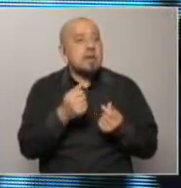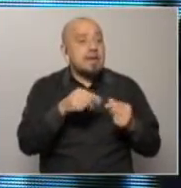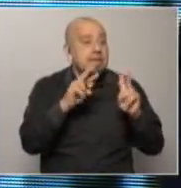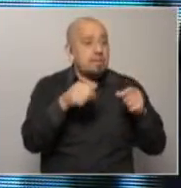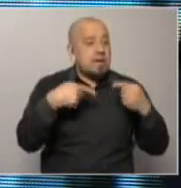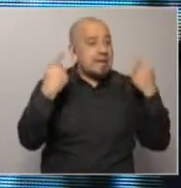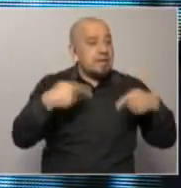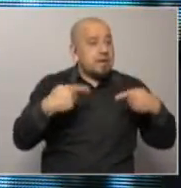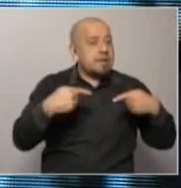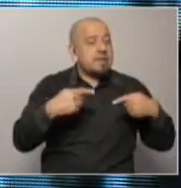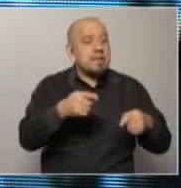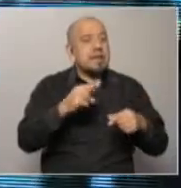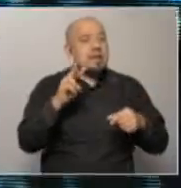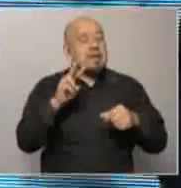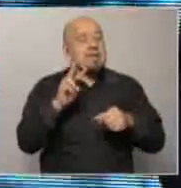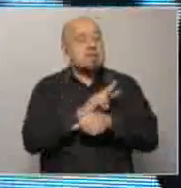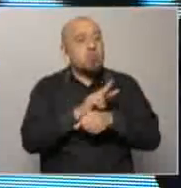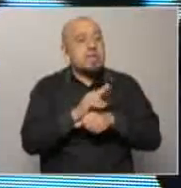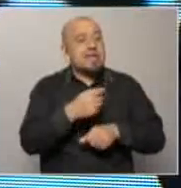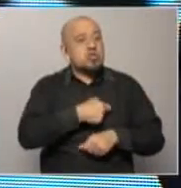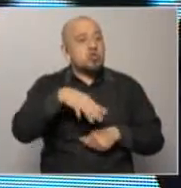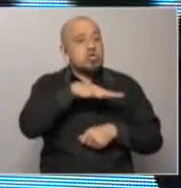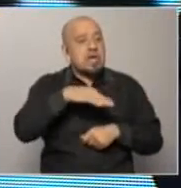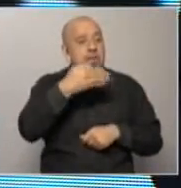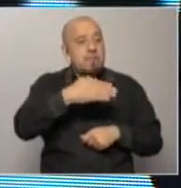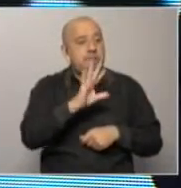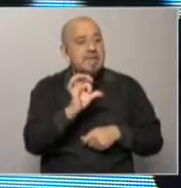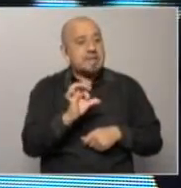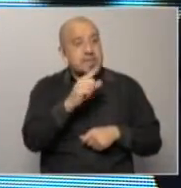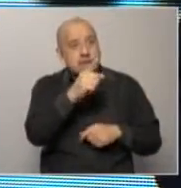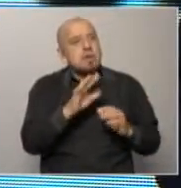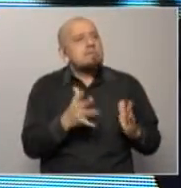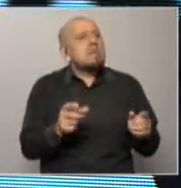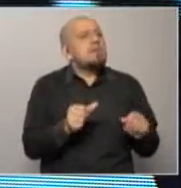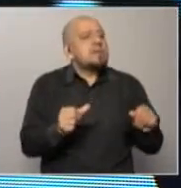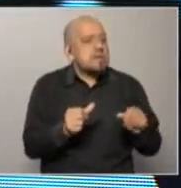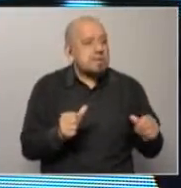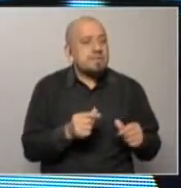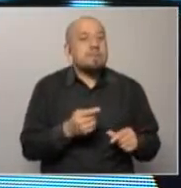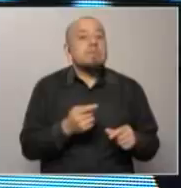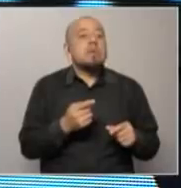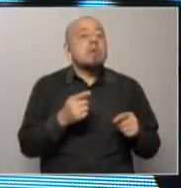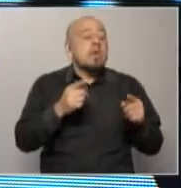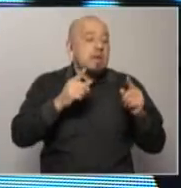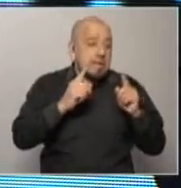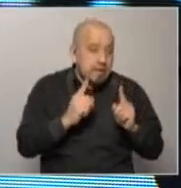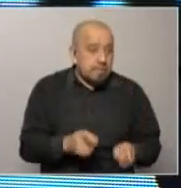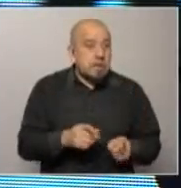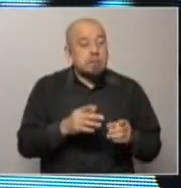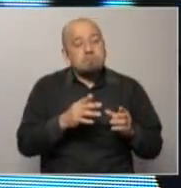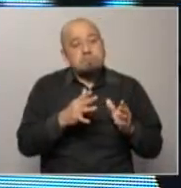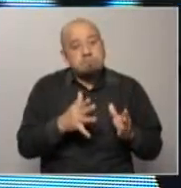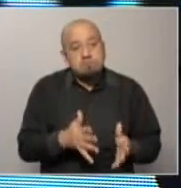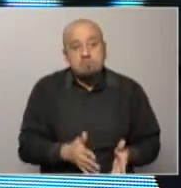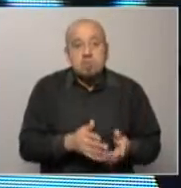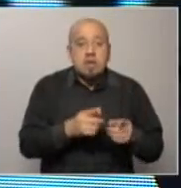fue incluida en la ley de urgente consideración que no está en la discusión de este presupuesto pero va a estar por delante o también indirectamente